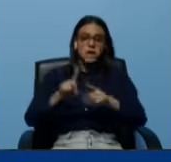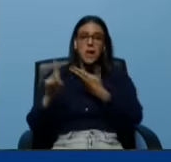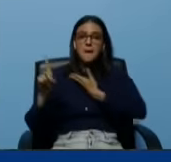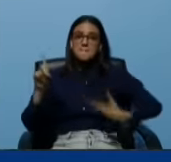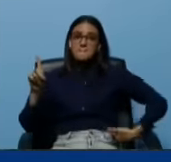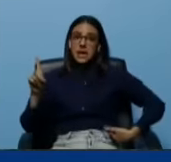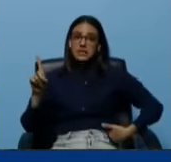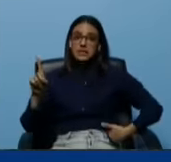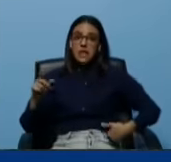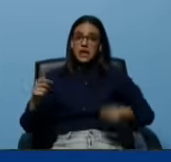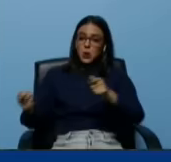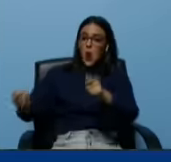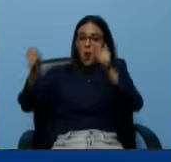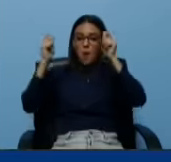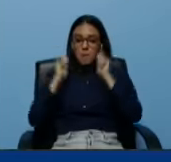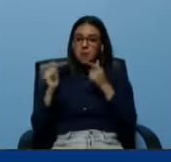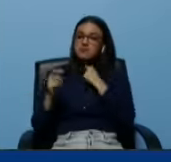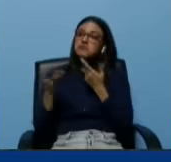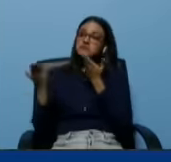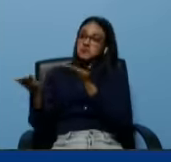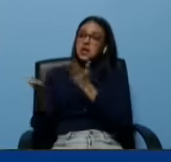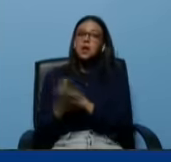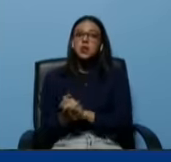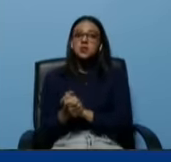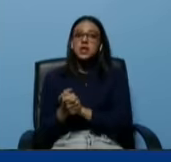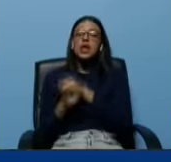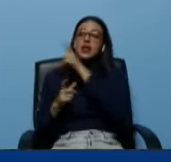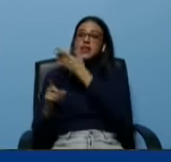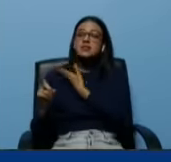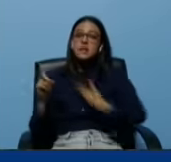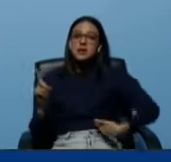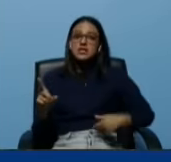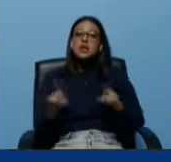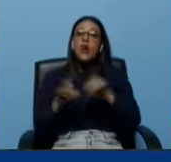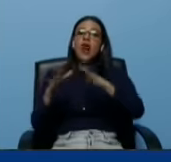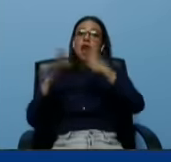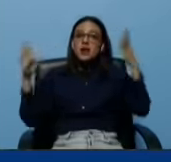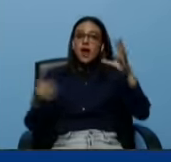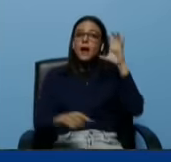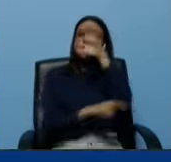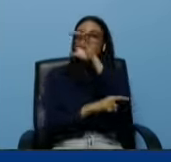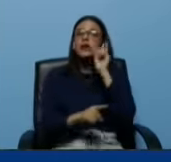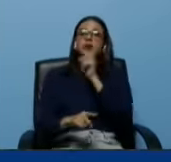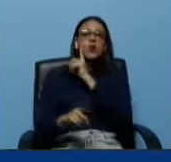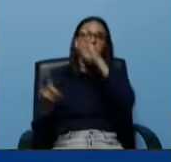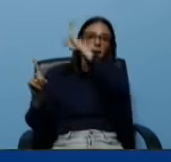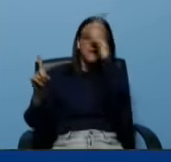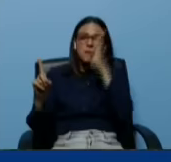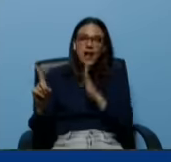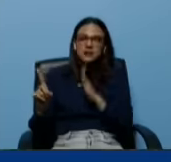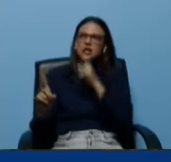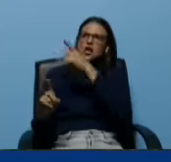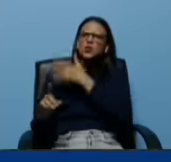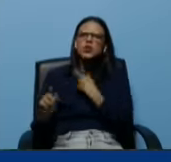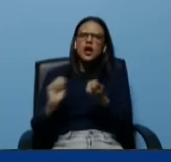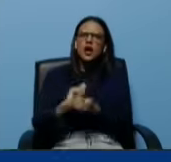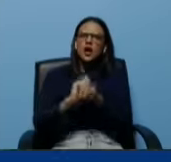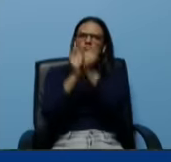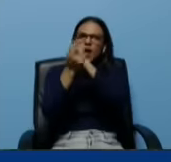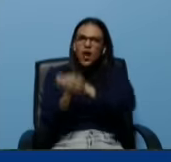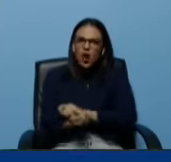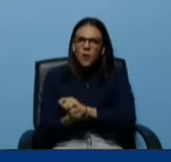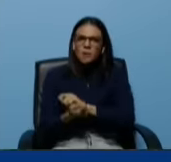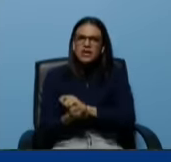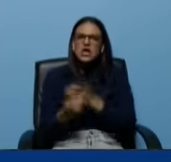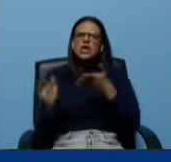Y desde esa presidencia, desde ese gran país que es Brasil, querés convertirte en